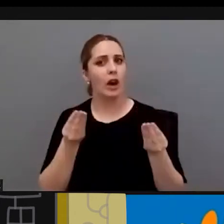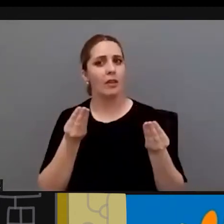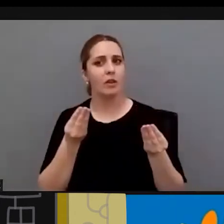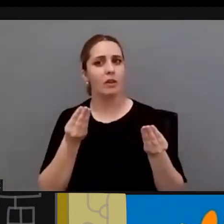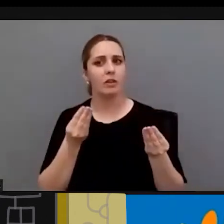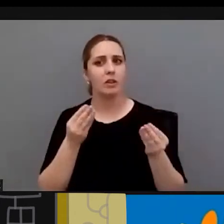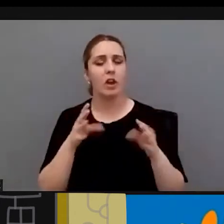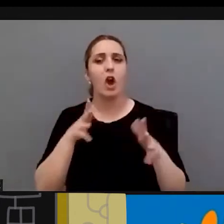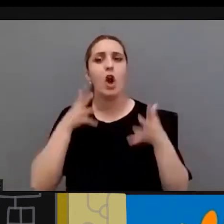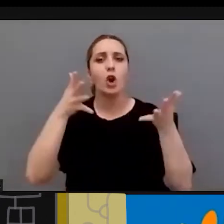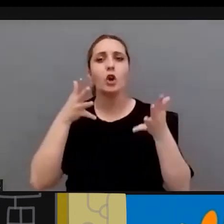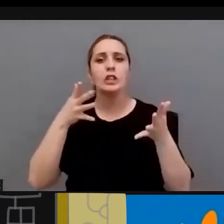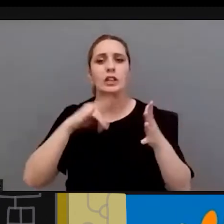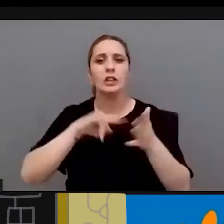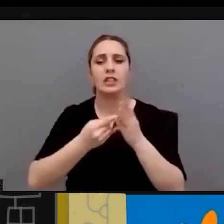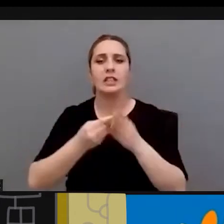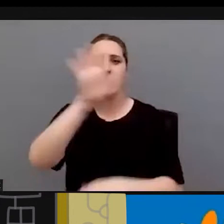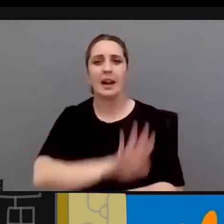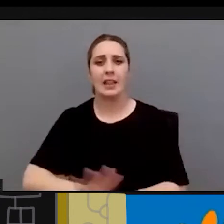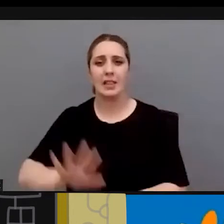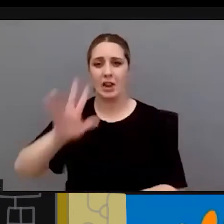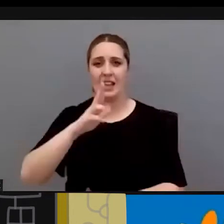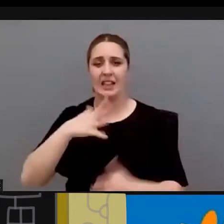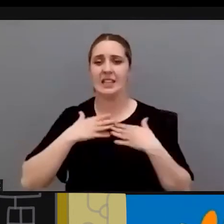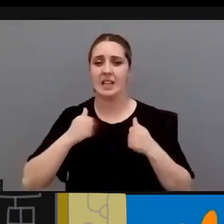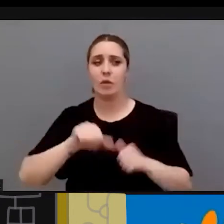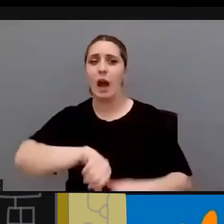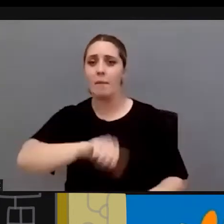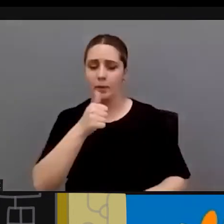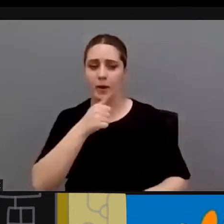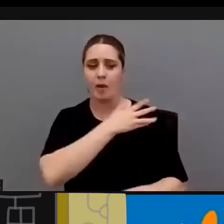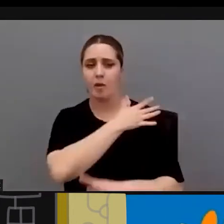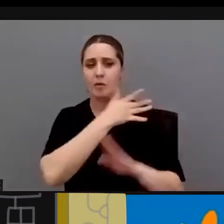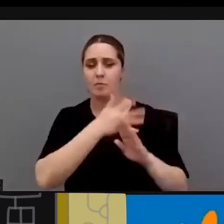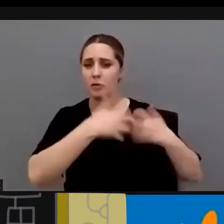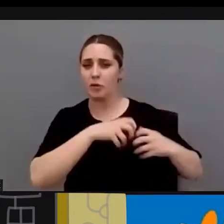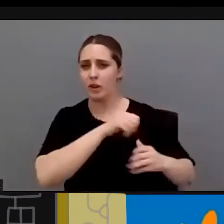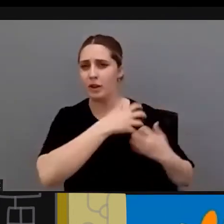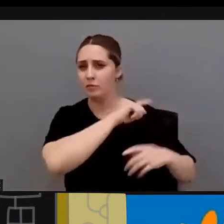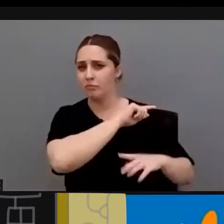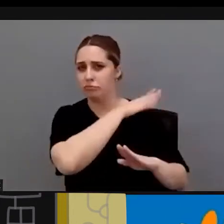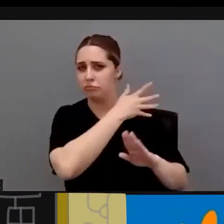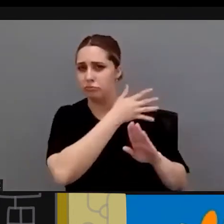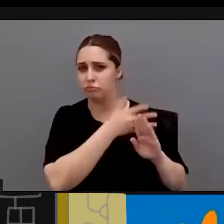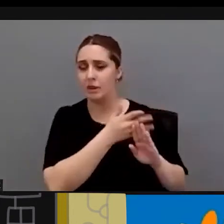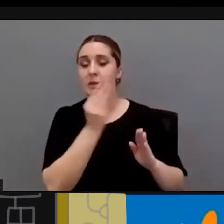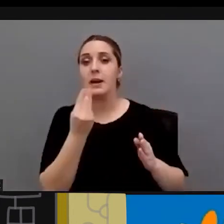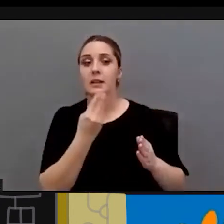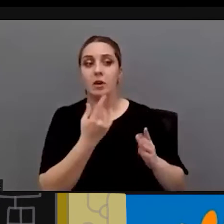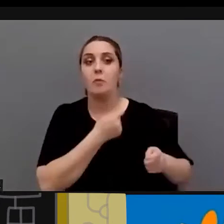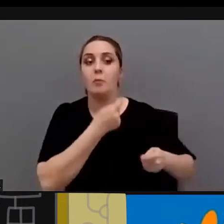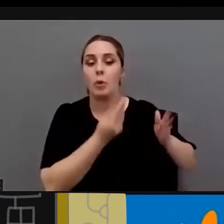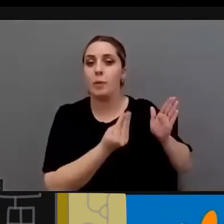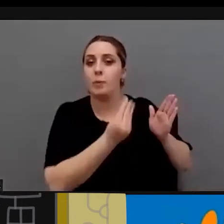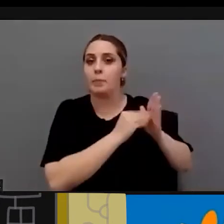Consejo Interterritorial del Sistema Nacional de Salud que lleva muchos años funcionando y que efectivamente como ya se ha dicho ha ido incorporando nuevas